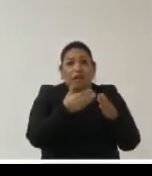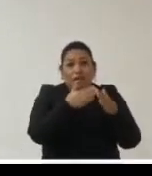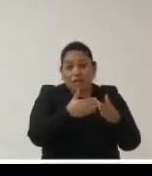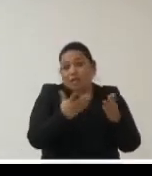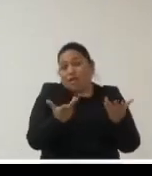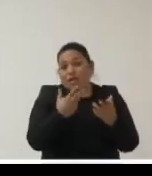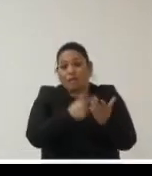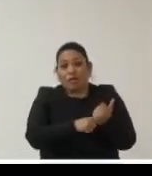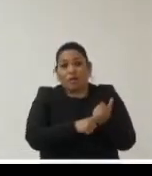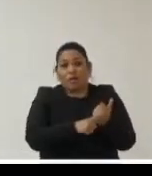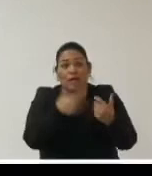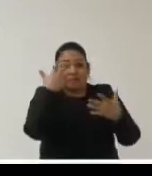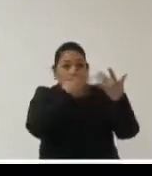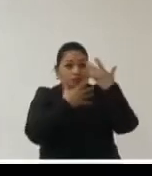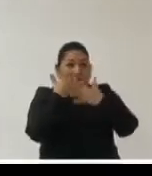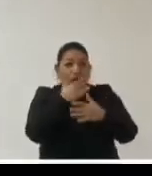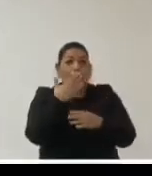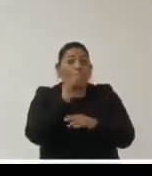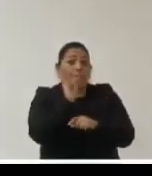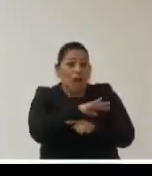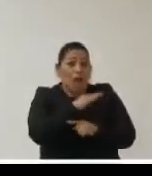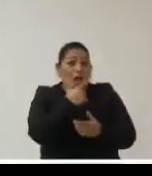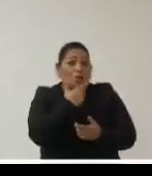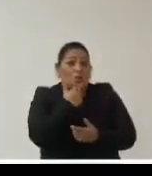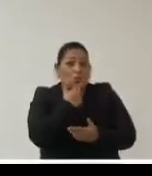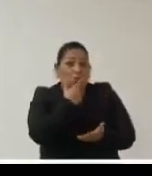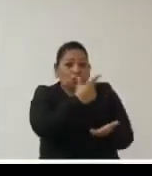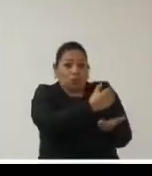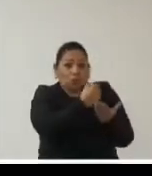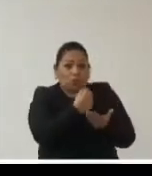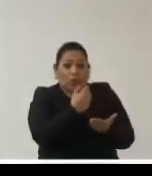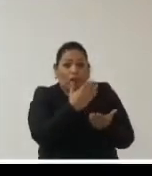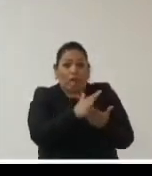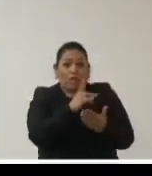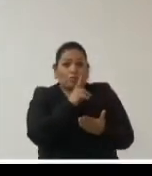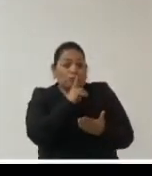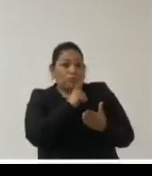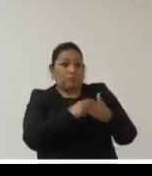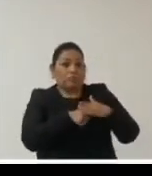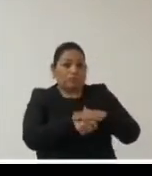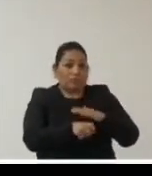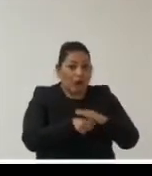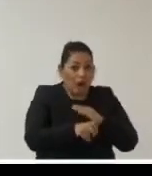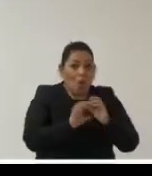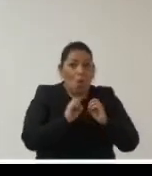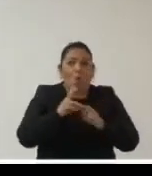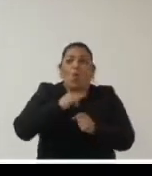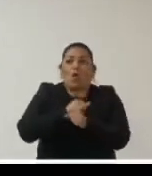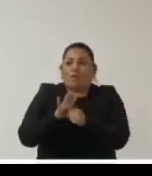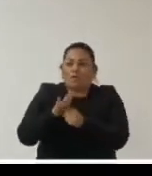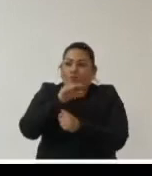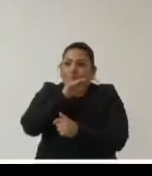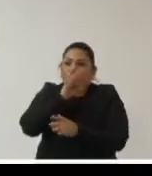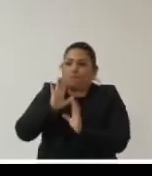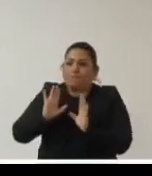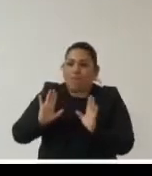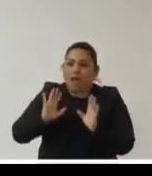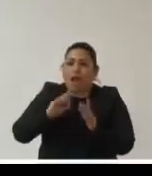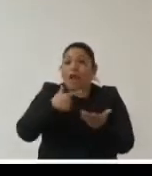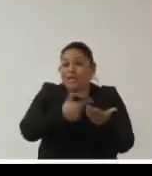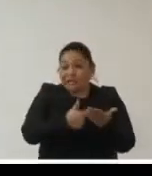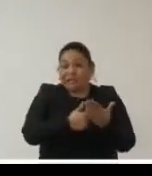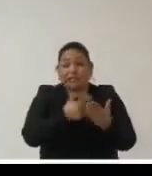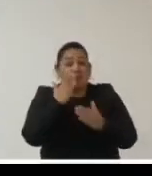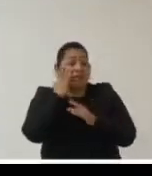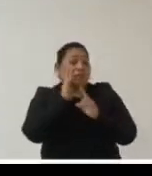el mal uso de los recursos o el mal uso de la información puede tener consecuencias mucho más graves que en un